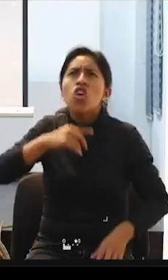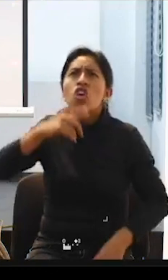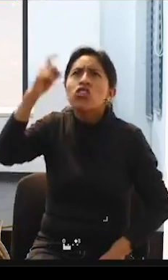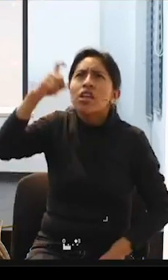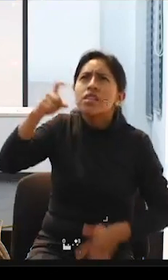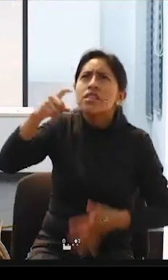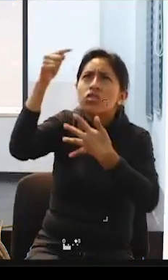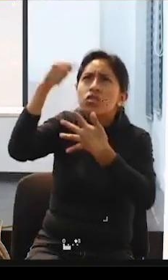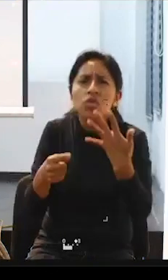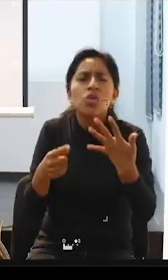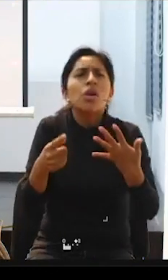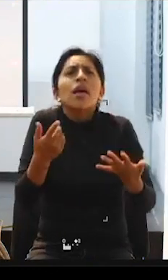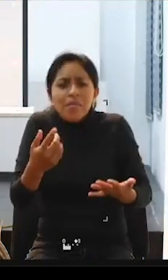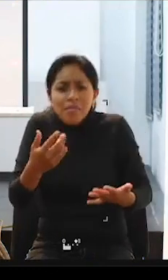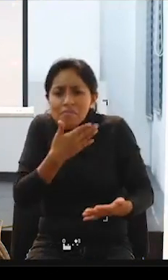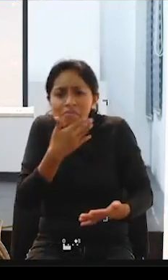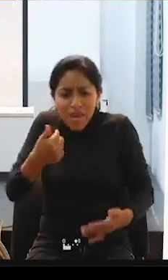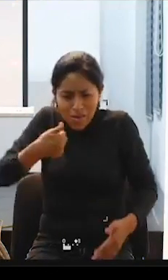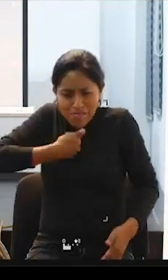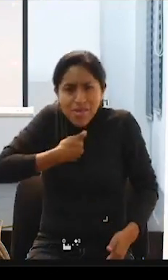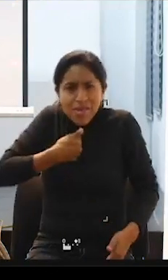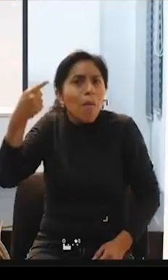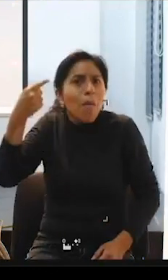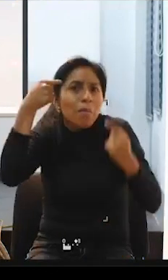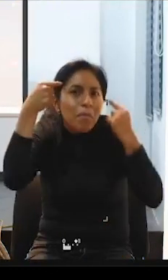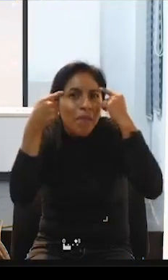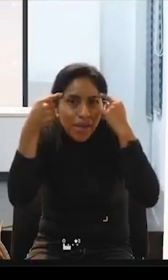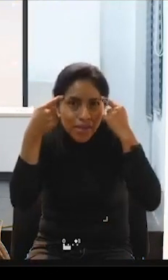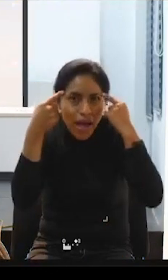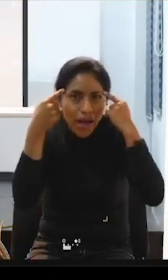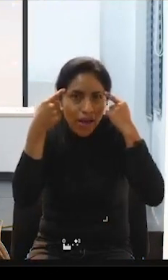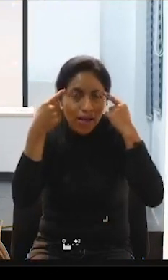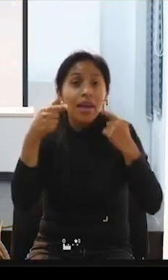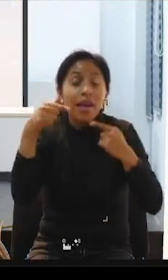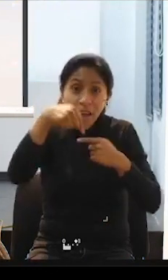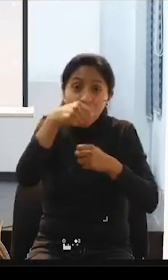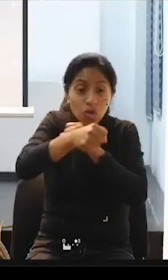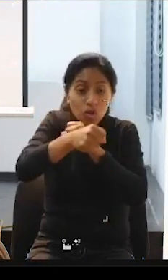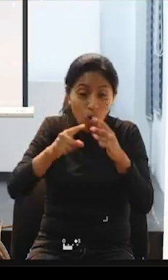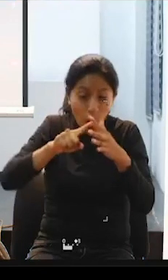¿Qué tal si nos pensamos? Y, esto empezó, pues en el 2001.